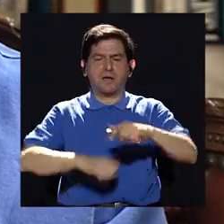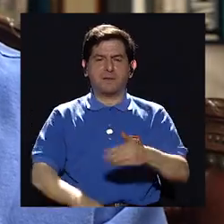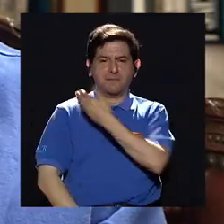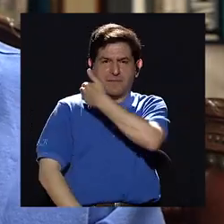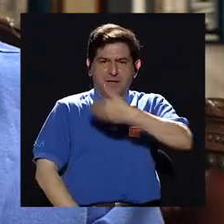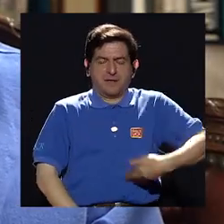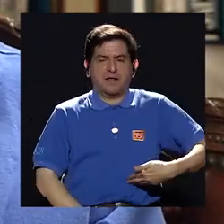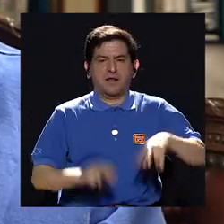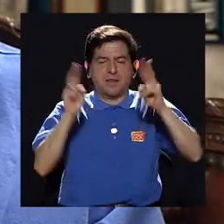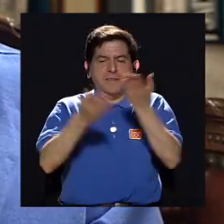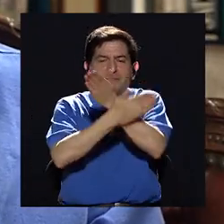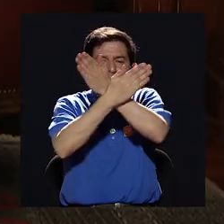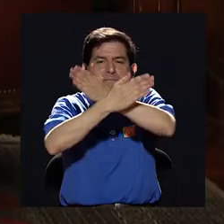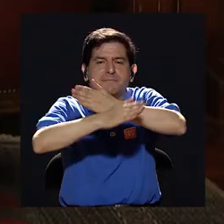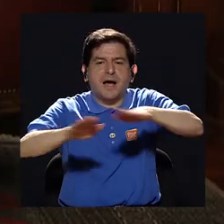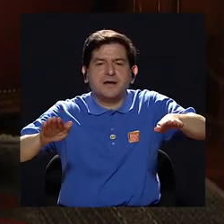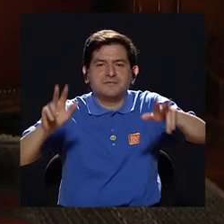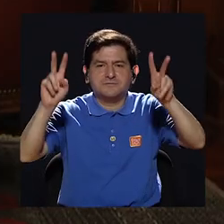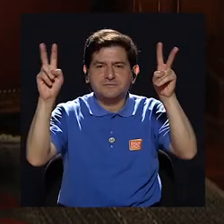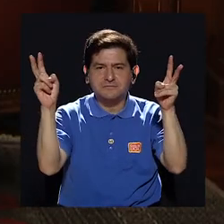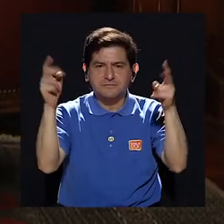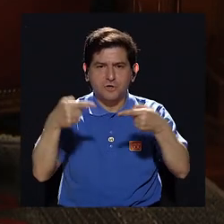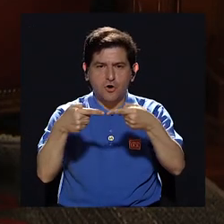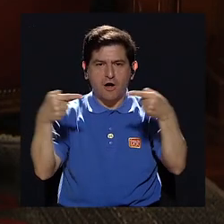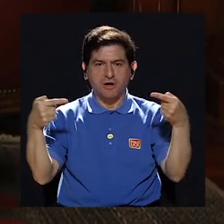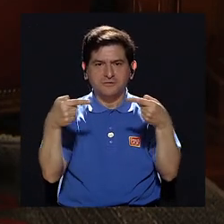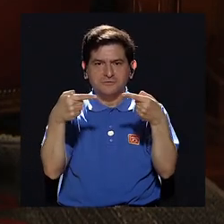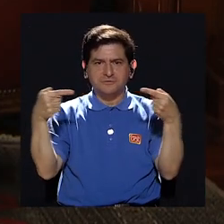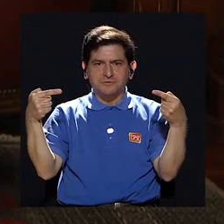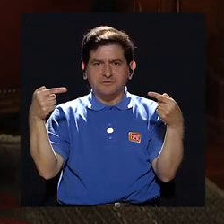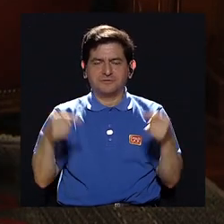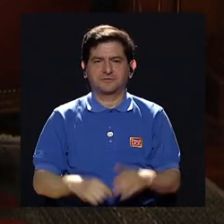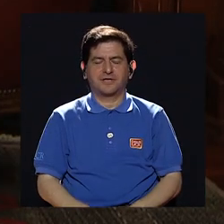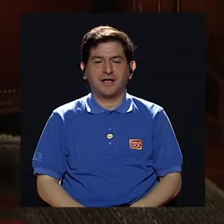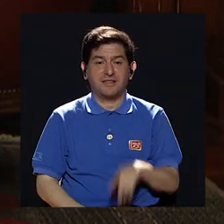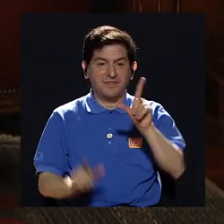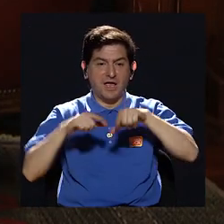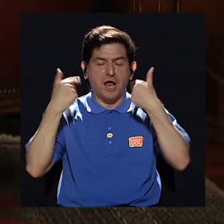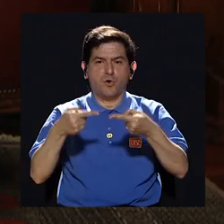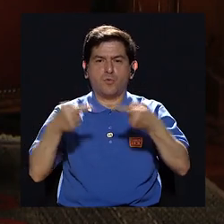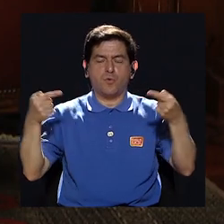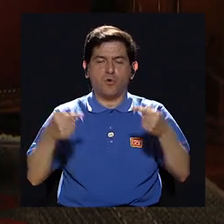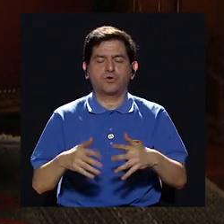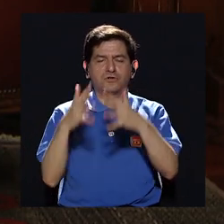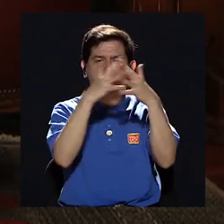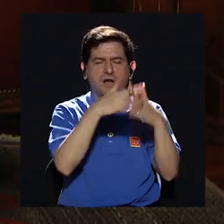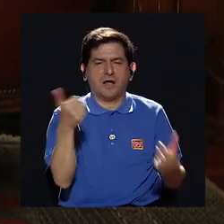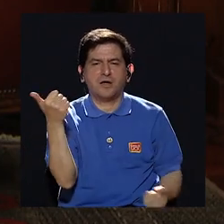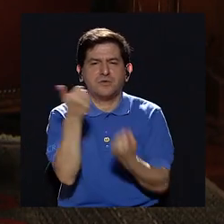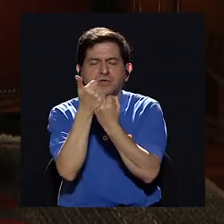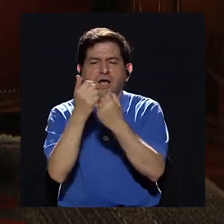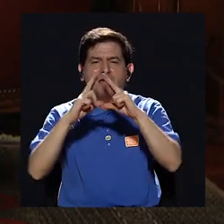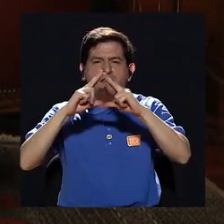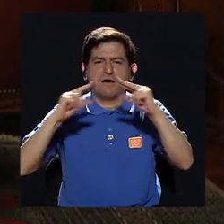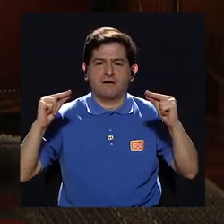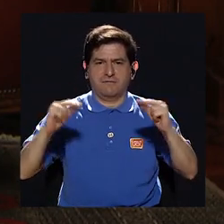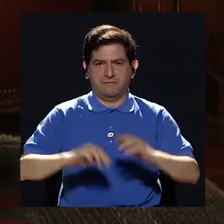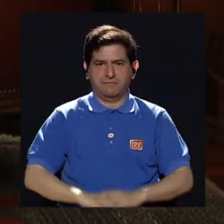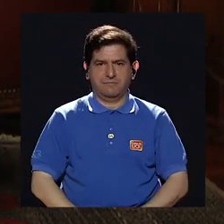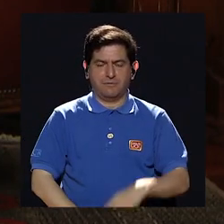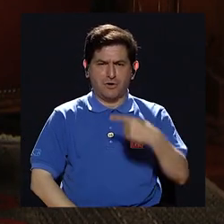presidencia era el tema de la paz en contra de la contra que Estados Unidos apoyaba en Nicaragua